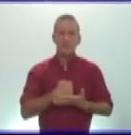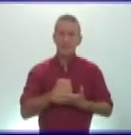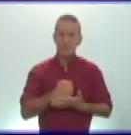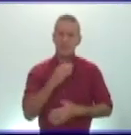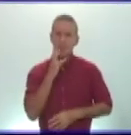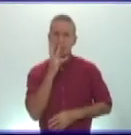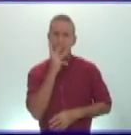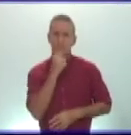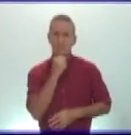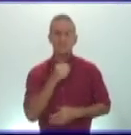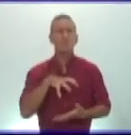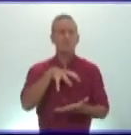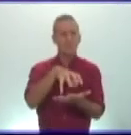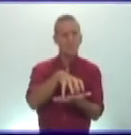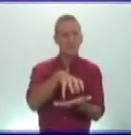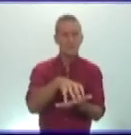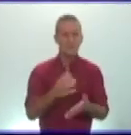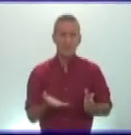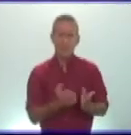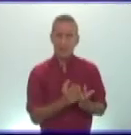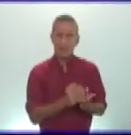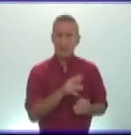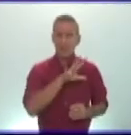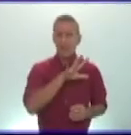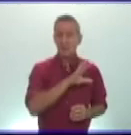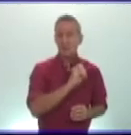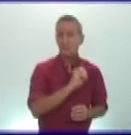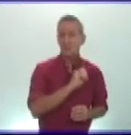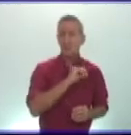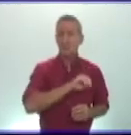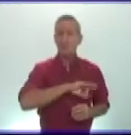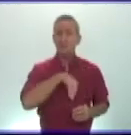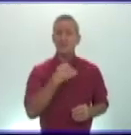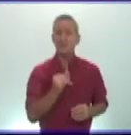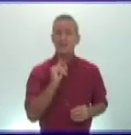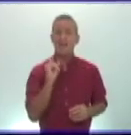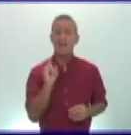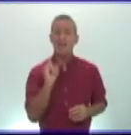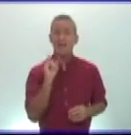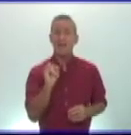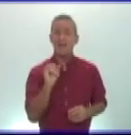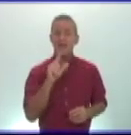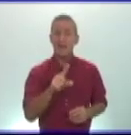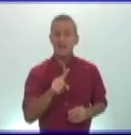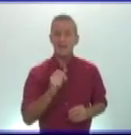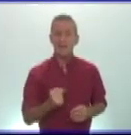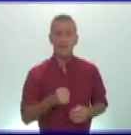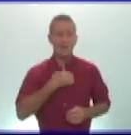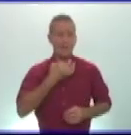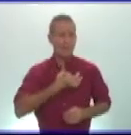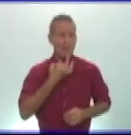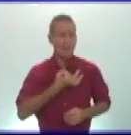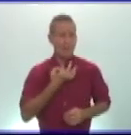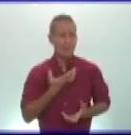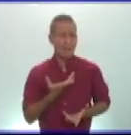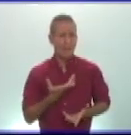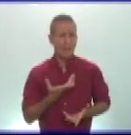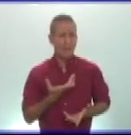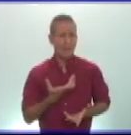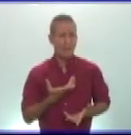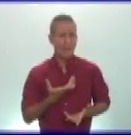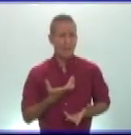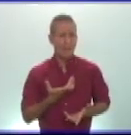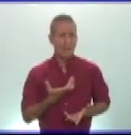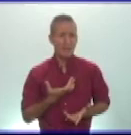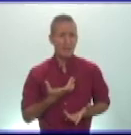de las ciudades pues en la página 50 a la 61 se explica en las lecturas complementarias de historia antigua cuáles fueron las técnicas